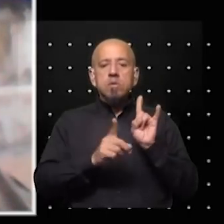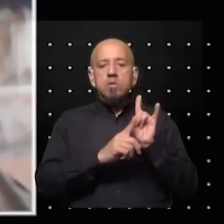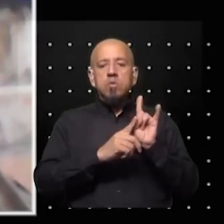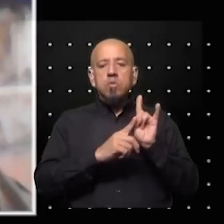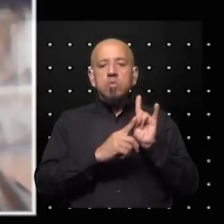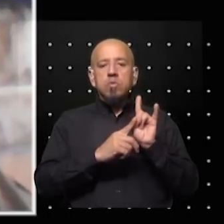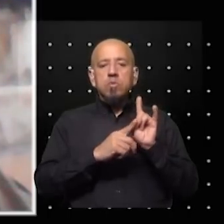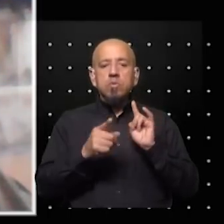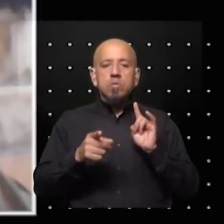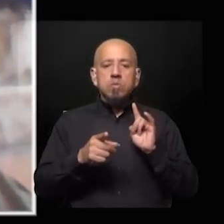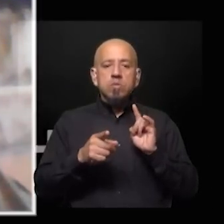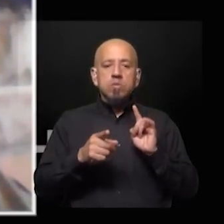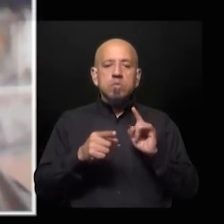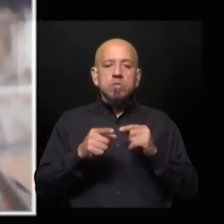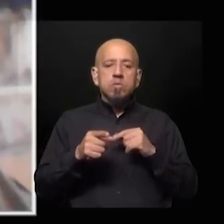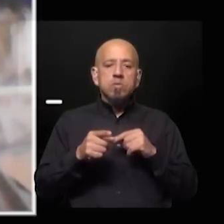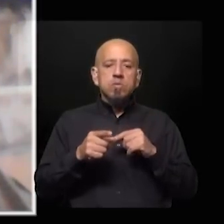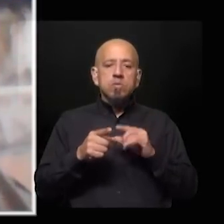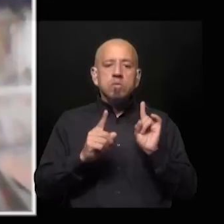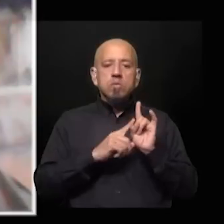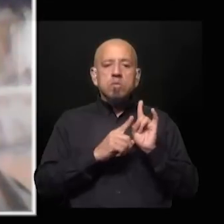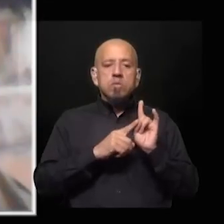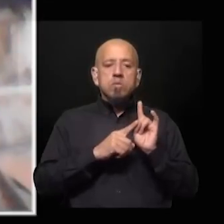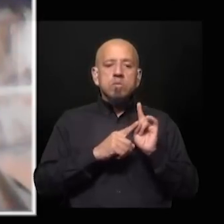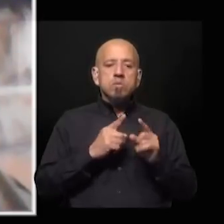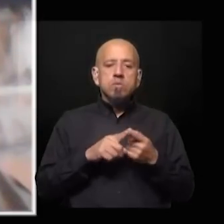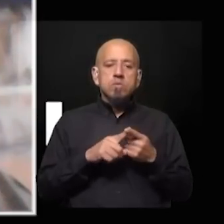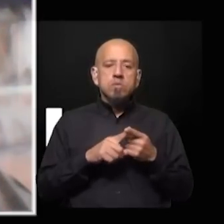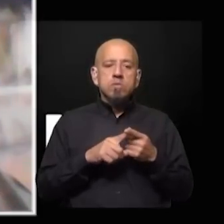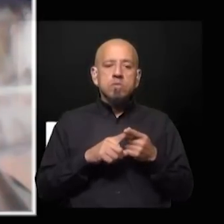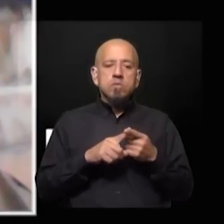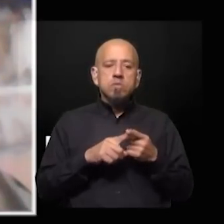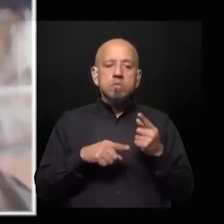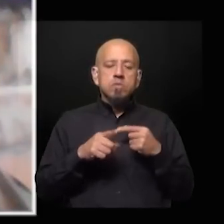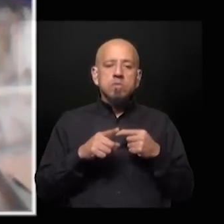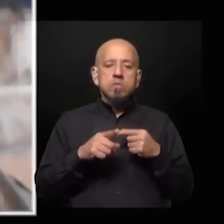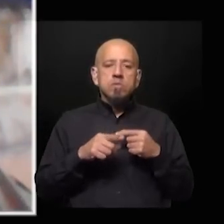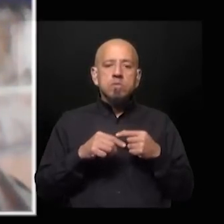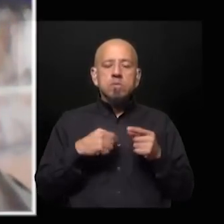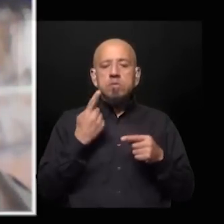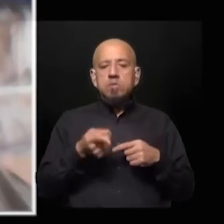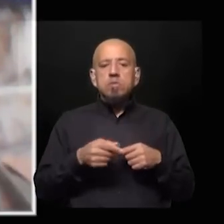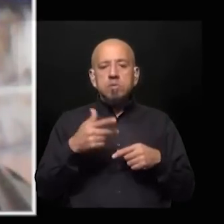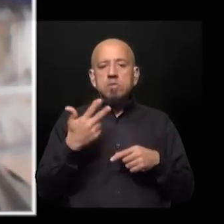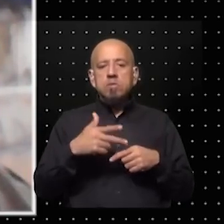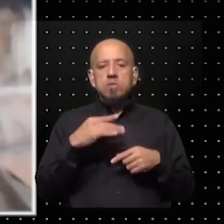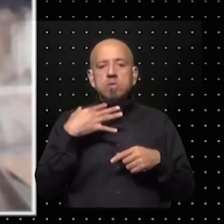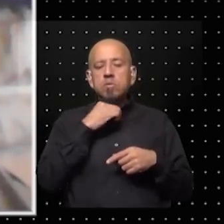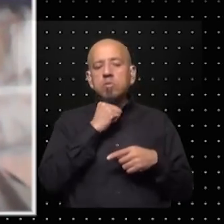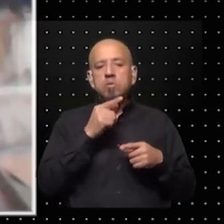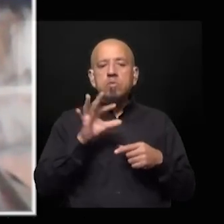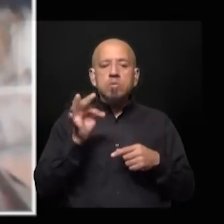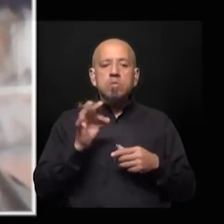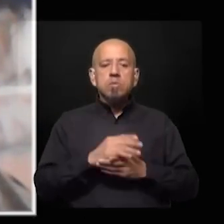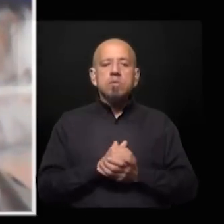que tenemos nuestro canal de YouTube para que puedan seguir ahí las elecciones el 13 de agosto y las de octubre y si hay balotaje en